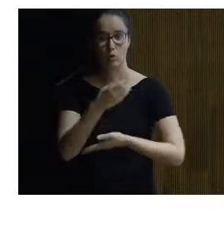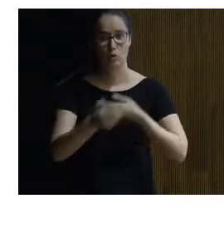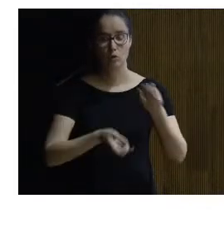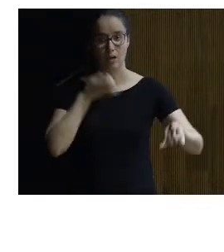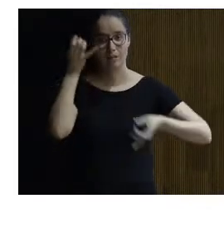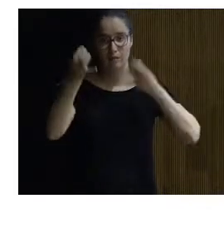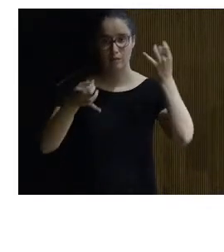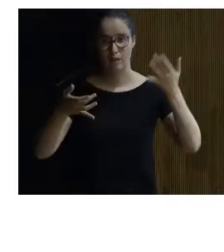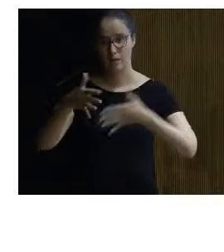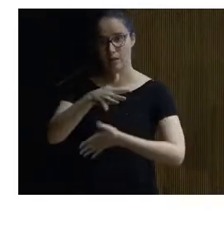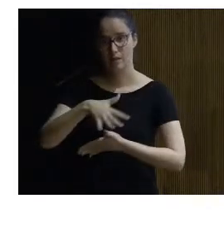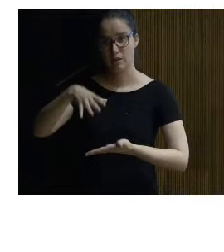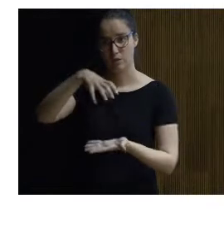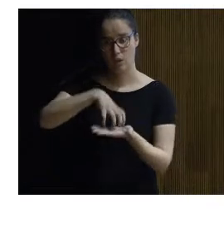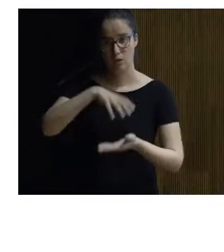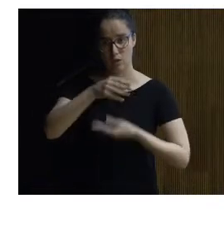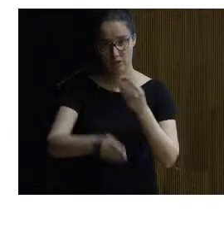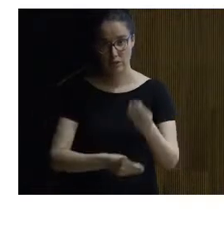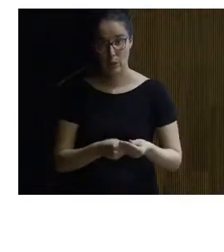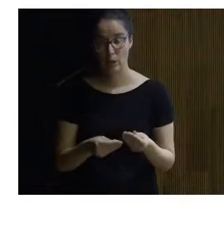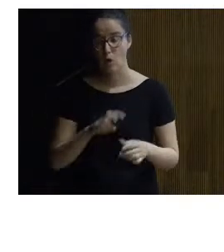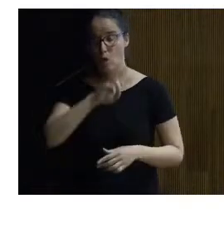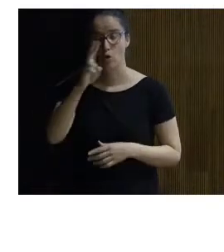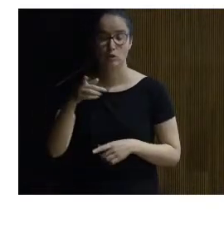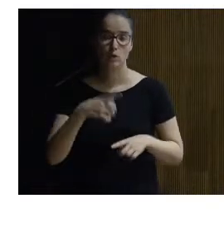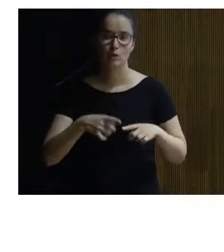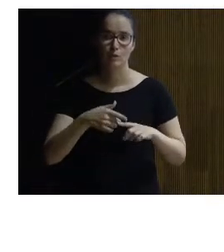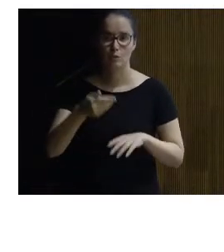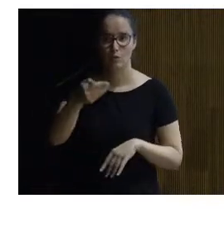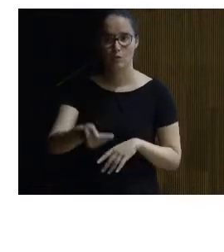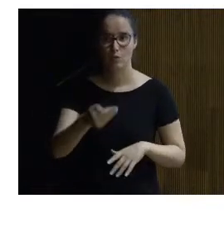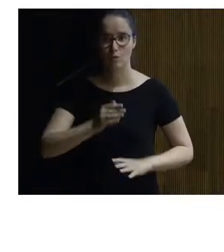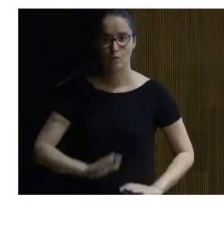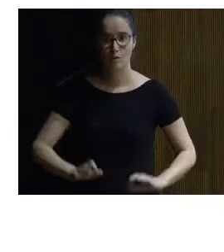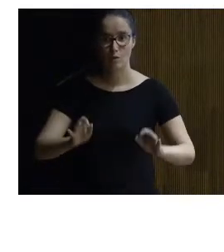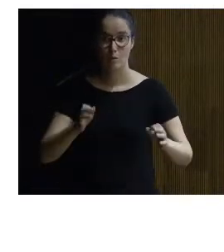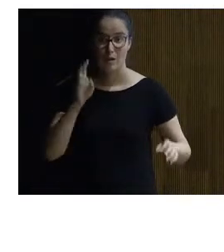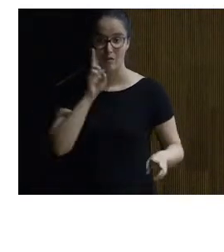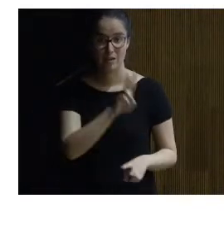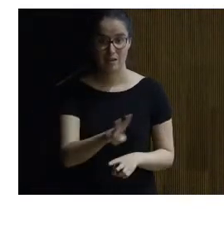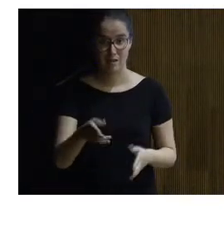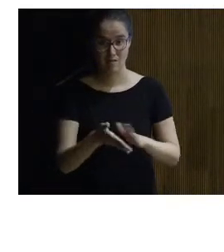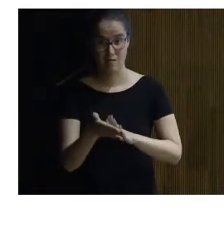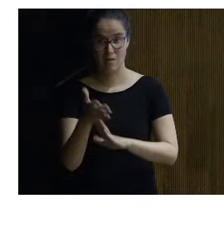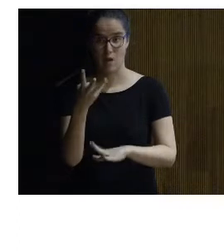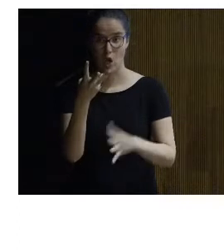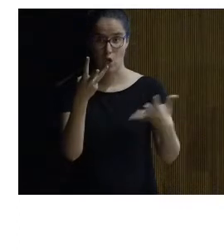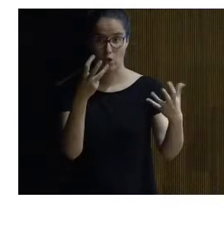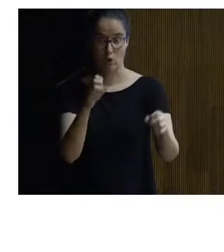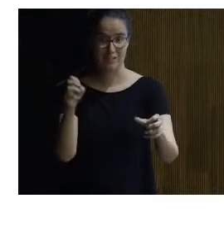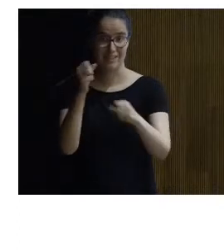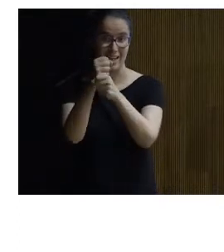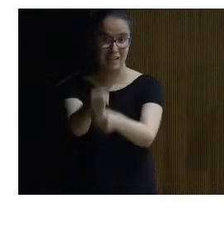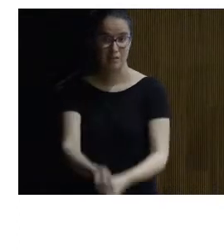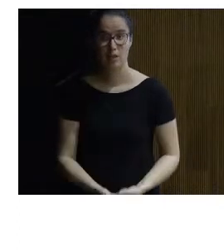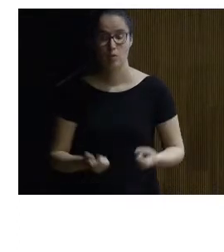actividades que en este centro se desarrollan ¿no? otro de los elementos fundamentales precisamente con vistas a la celebración de ese 80 aniversario pues